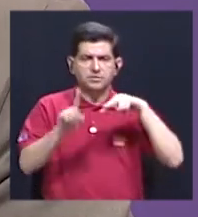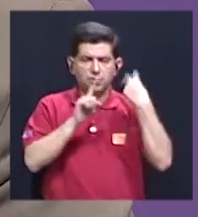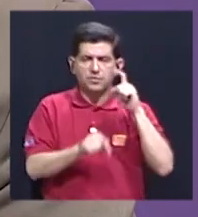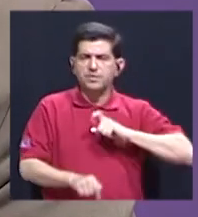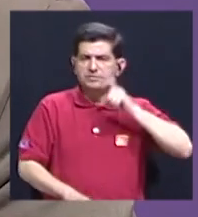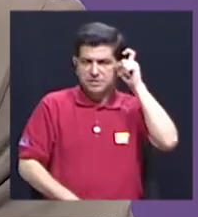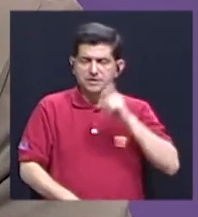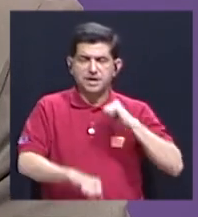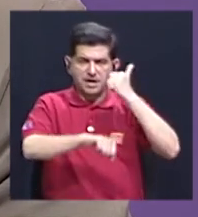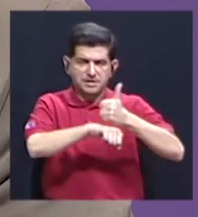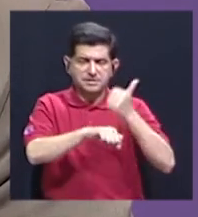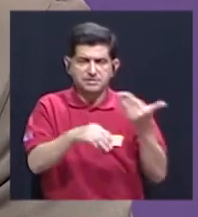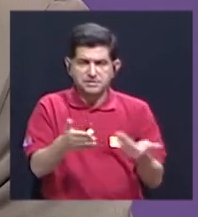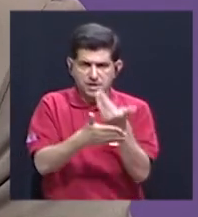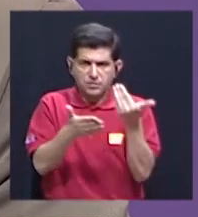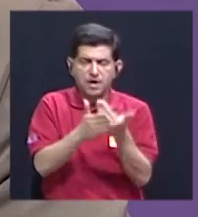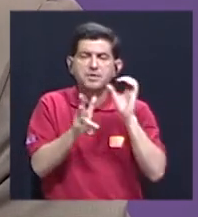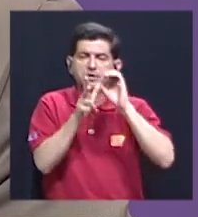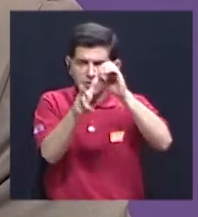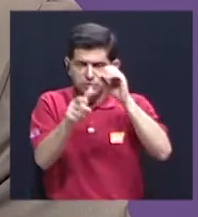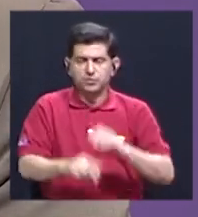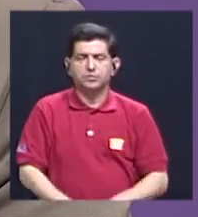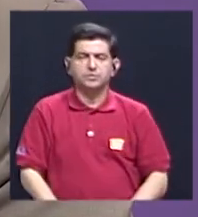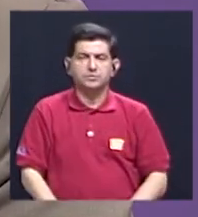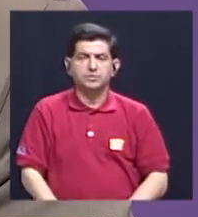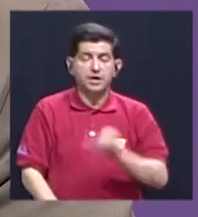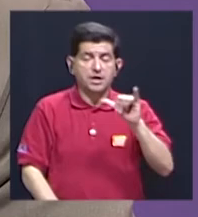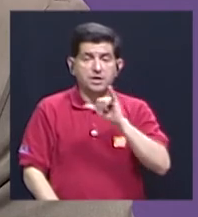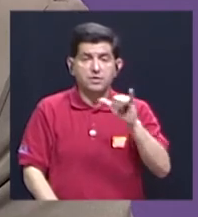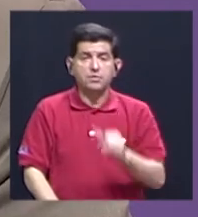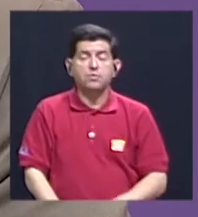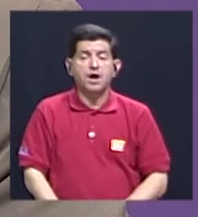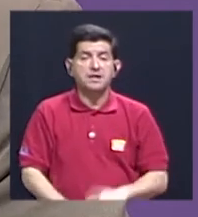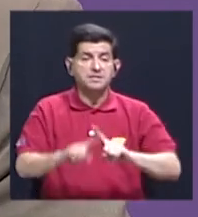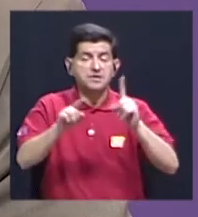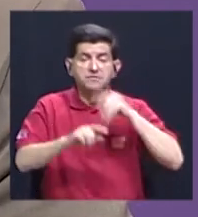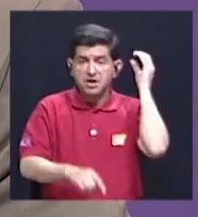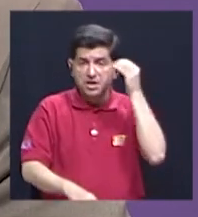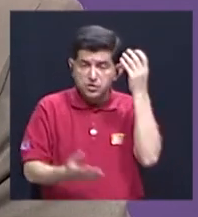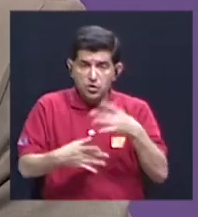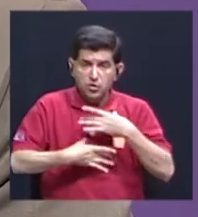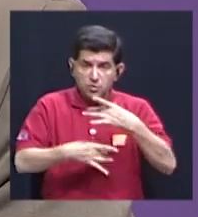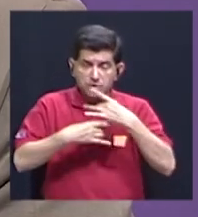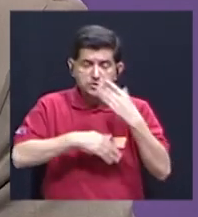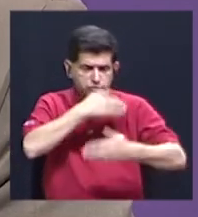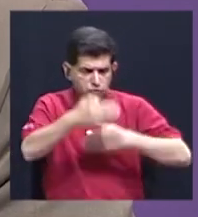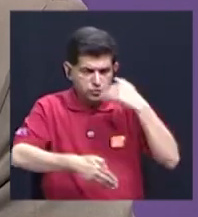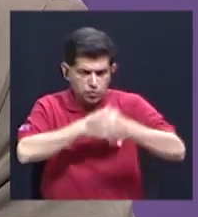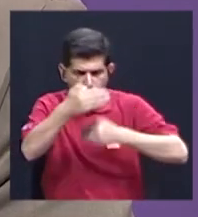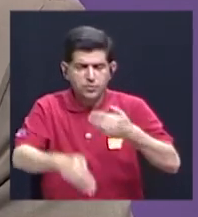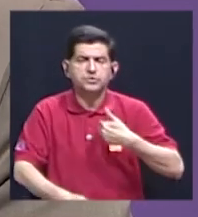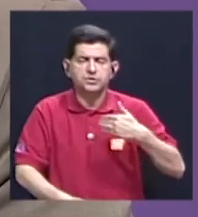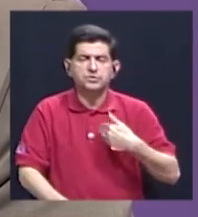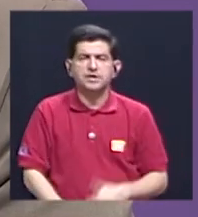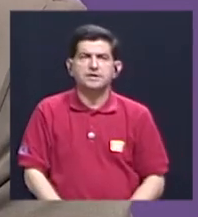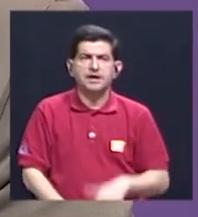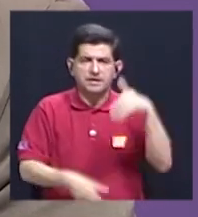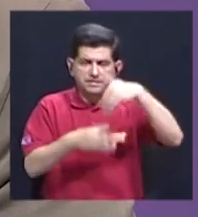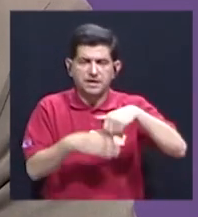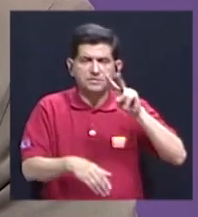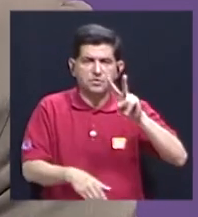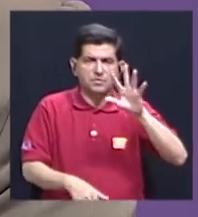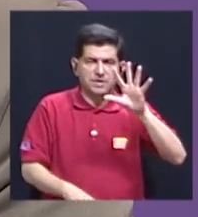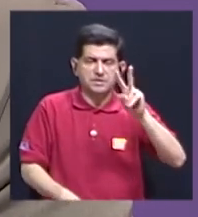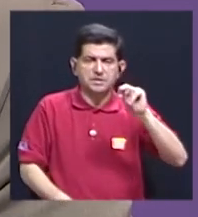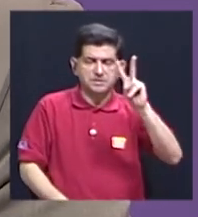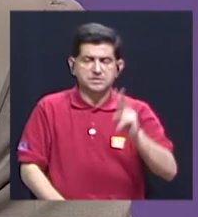política implementada recientemente desde octubre y con manifestaciones interesantes, sobre todo sobre un protocolo en el marco del 25